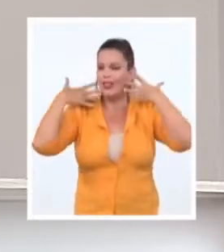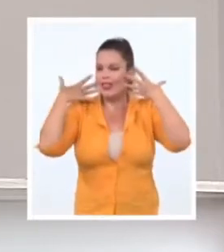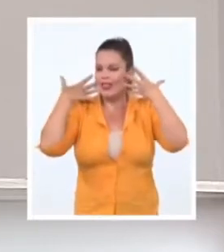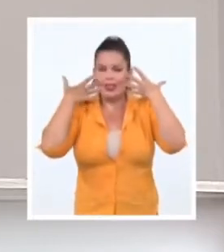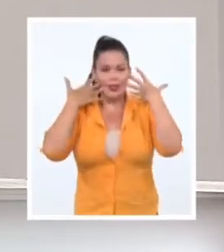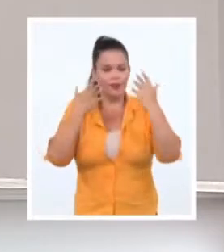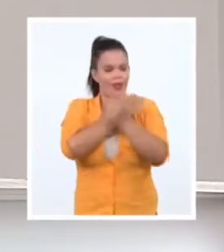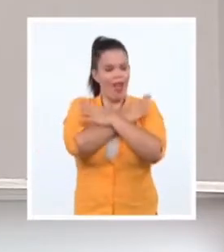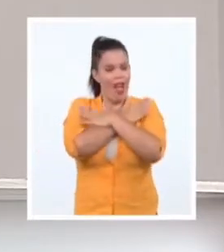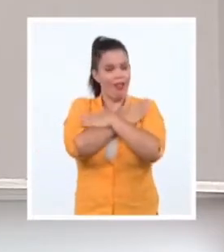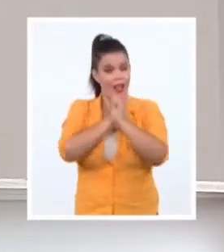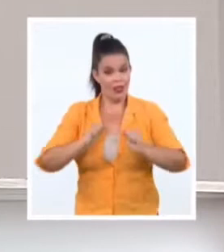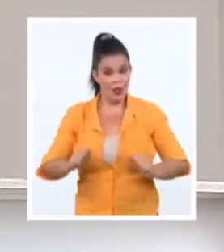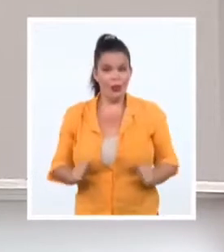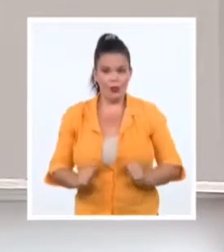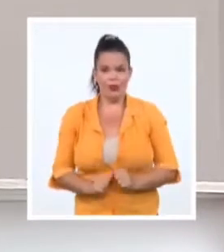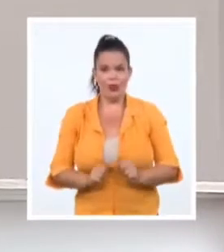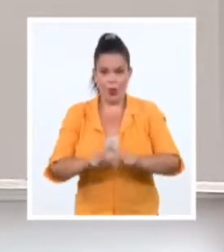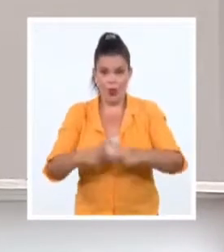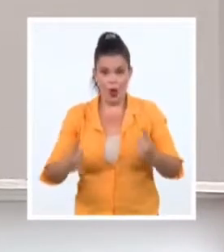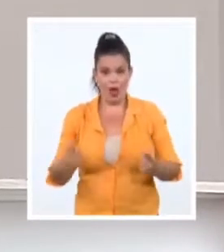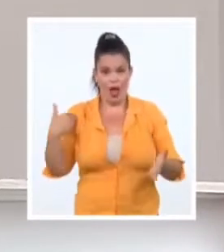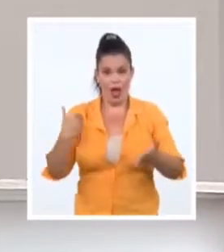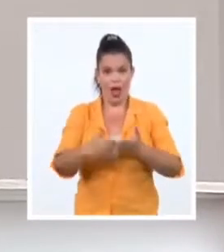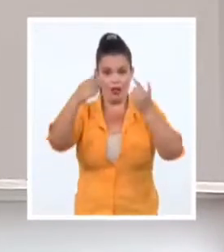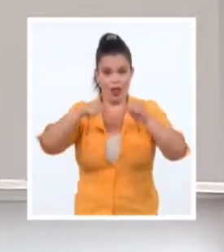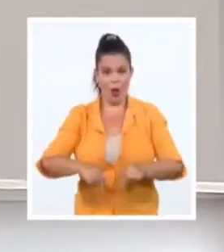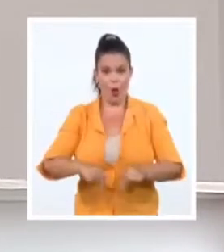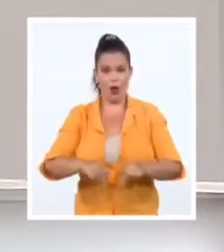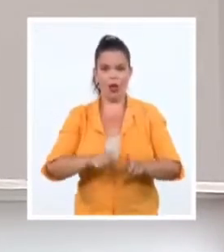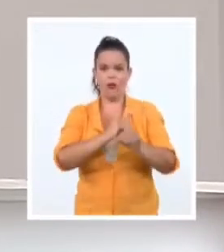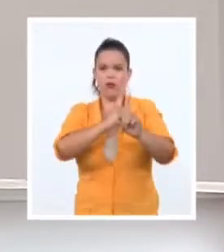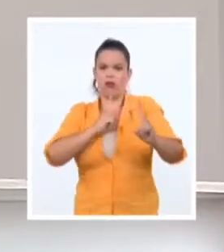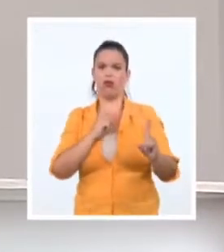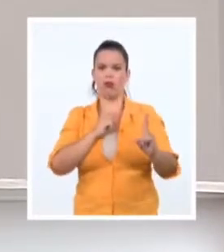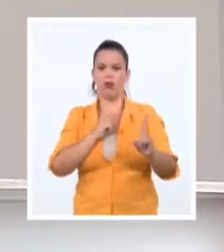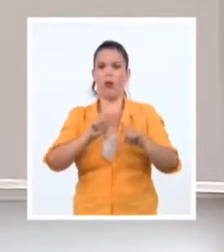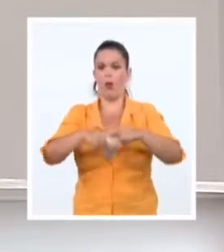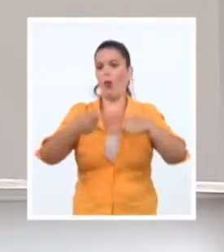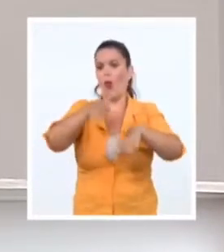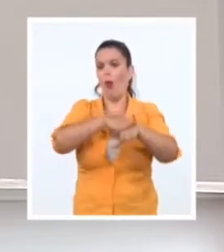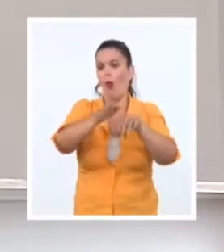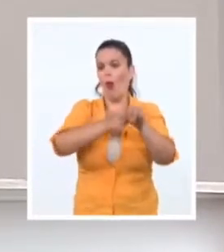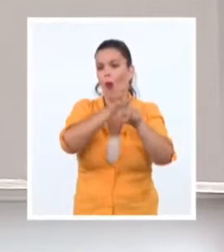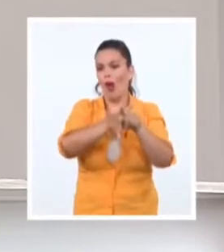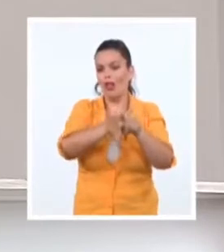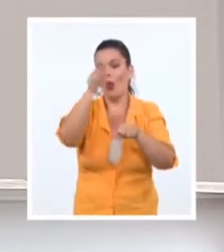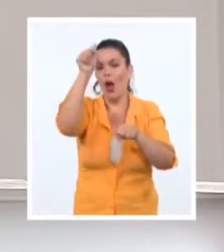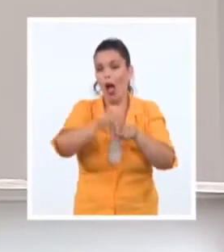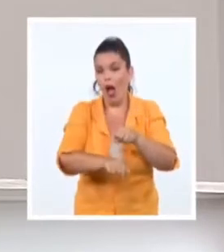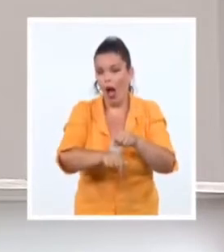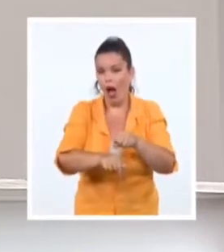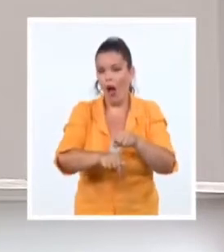abrazos hasta ahora contenidos por duros meses de pandemia, es la que los promotores del